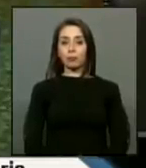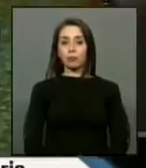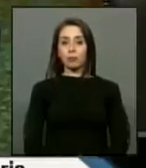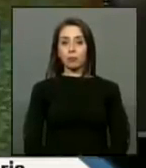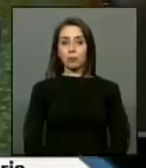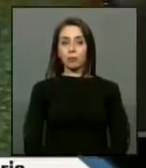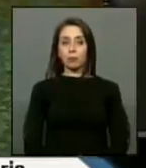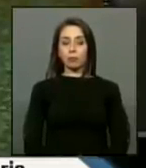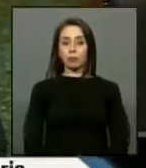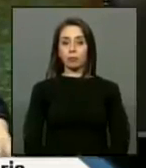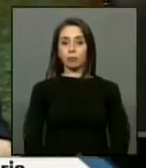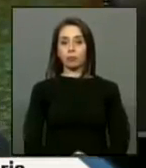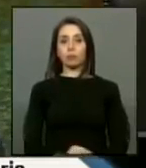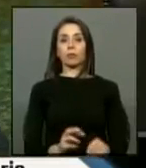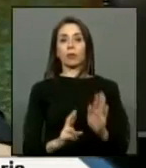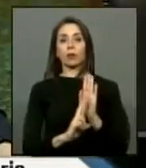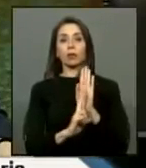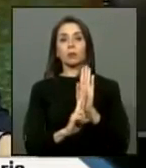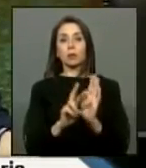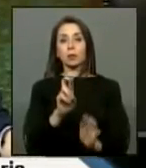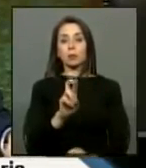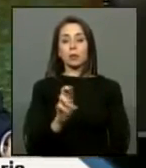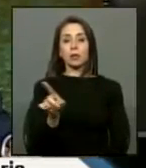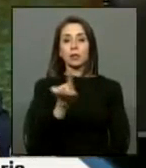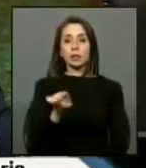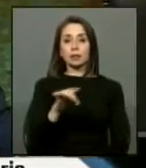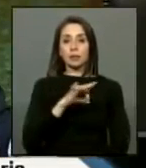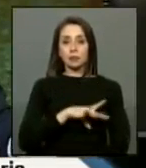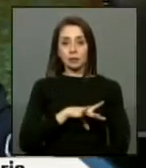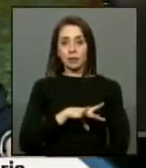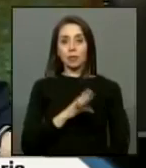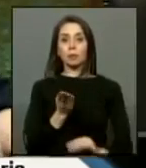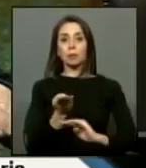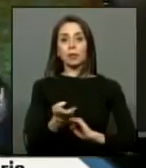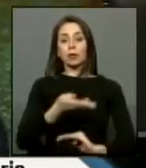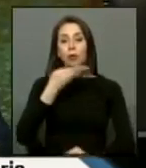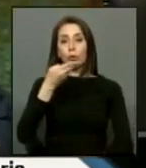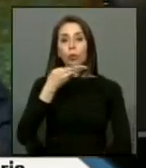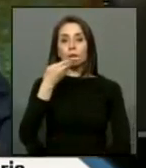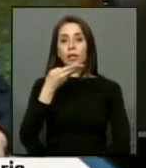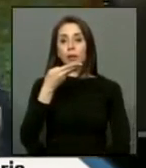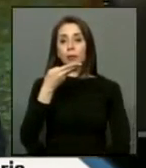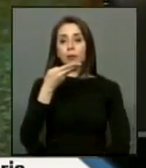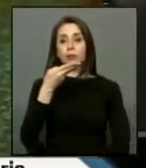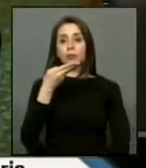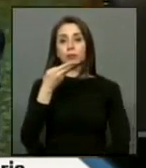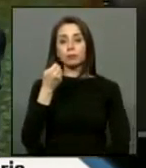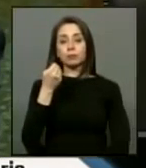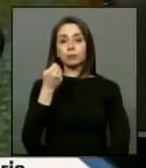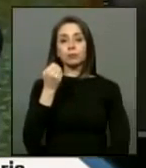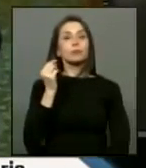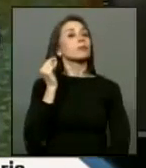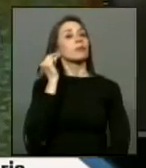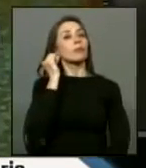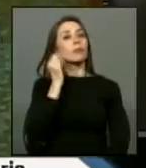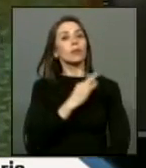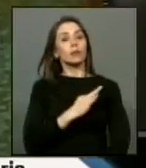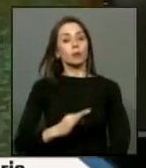en representación del partido socialista de Chile ha solicitado el uso de la palabra la diputada y actual